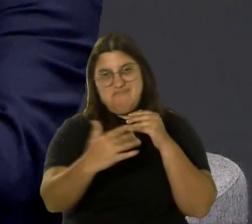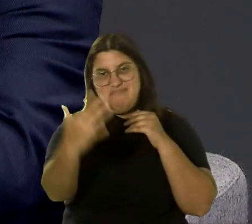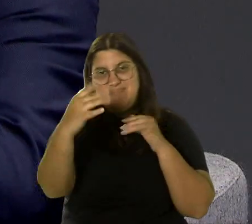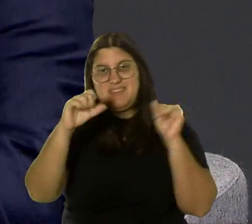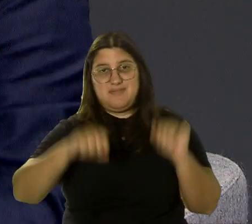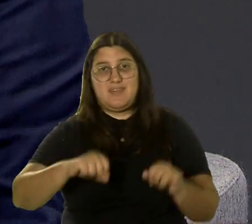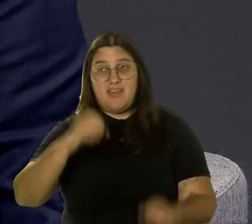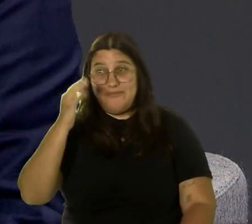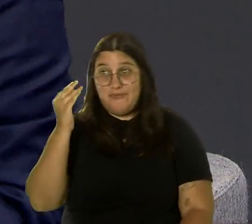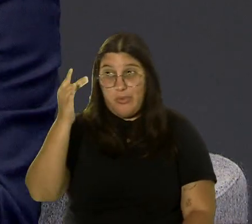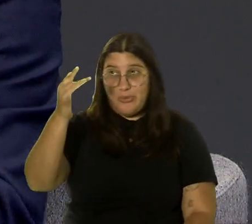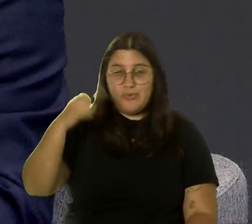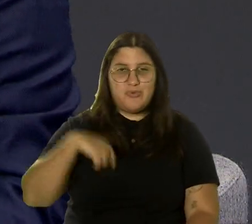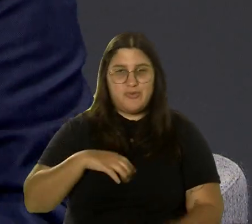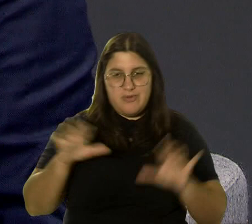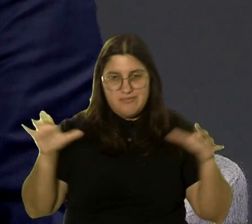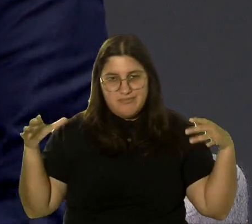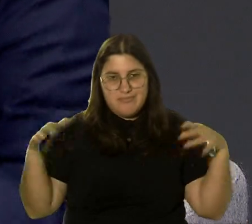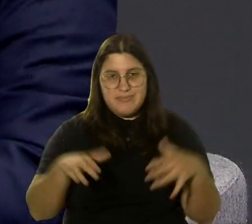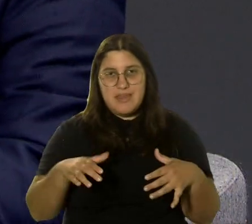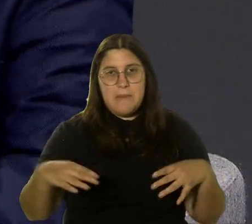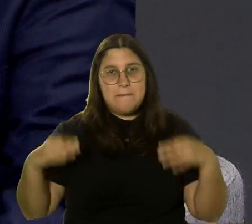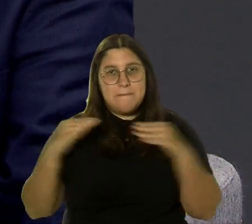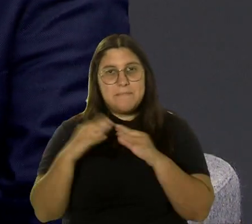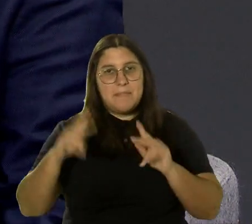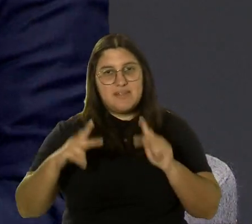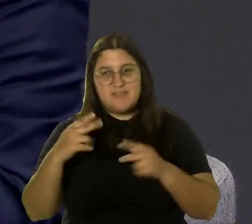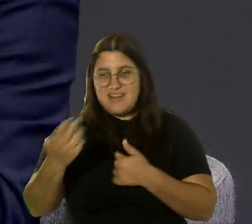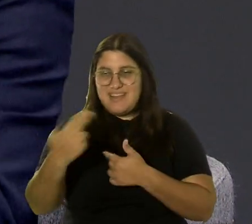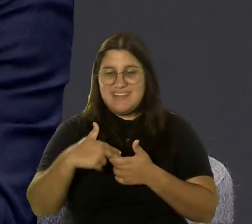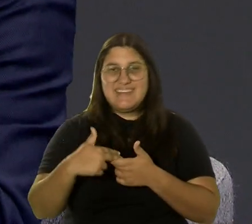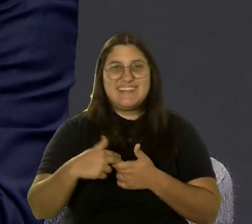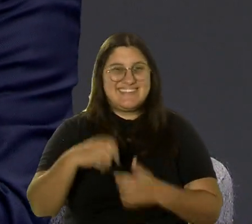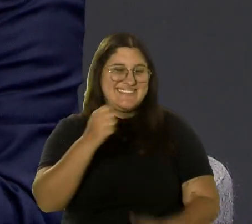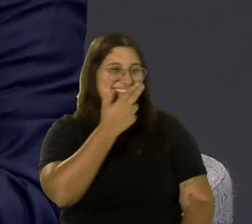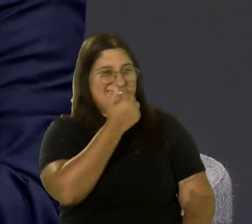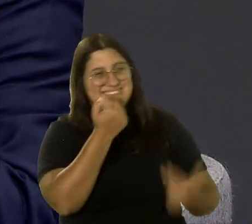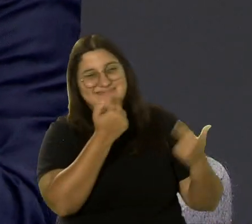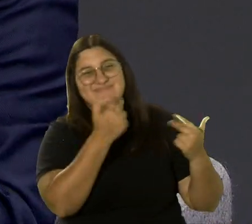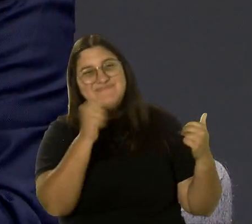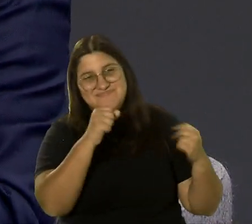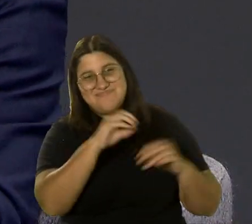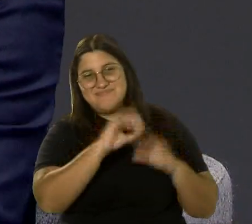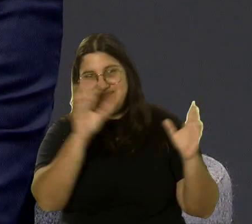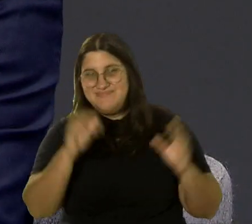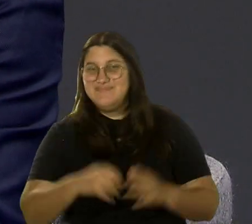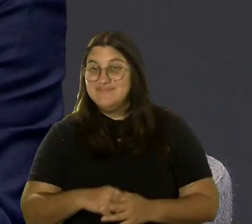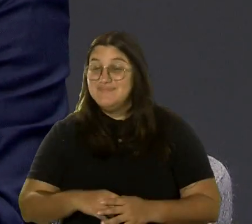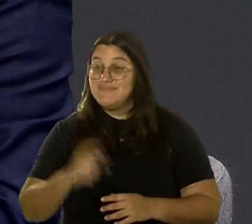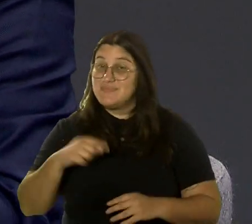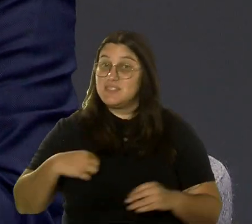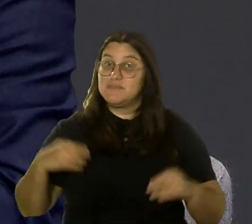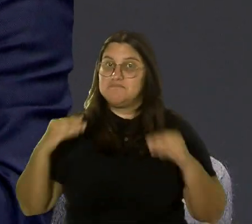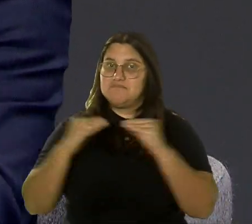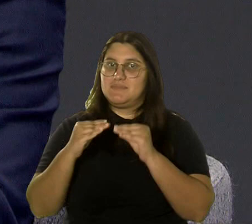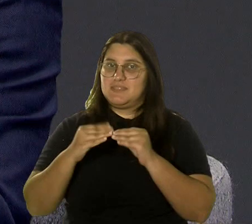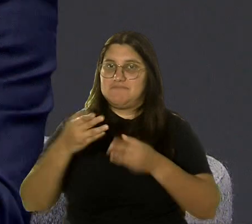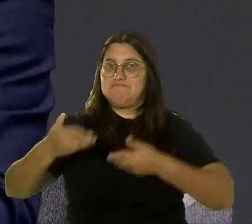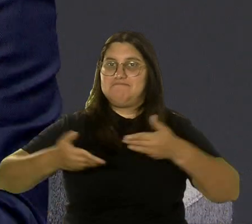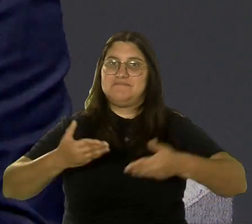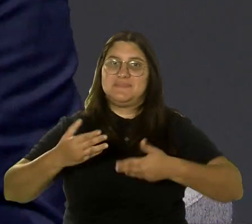a futuro hacemos este junte con usted y otras personas más y tocamos ese tema porque en Puerto Rico se necesita energizar con este tipo de